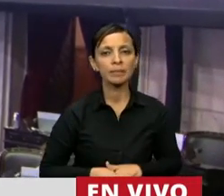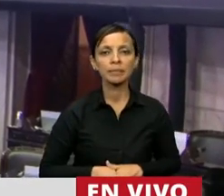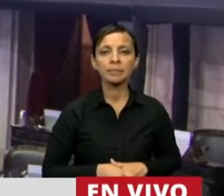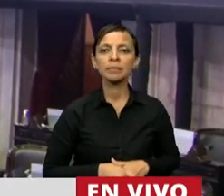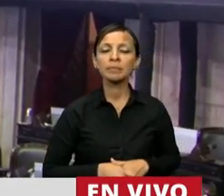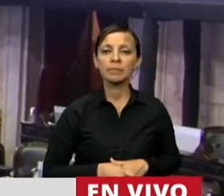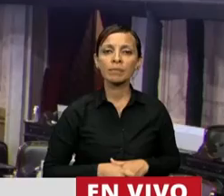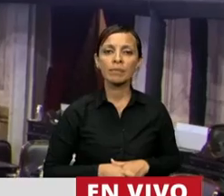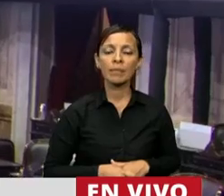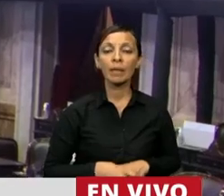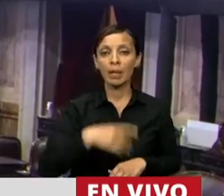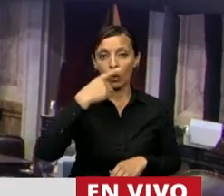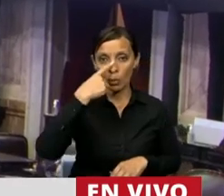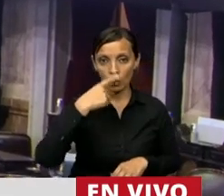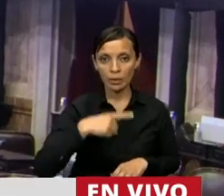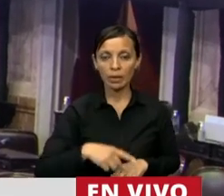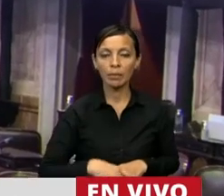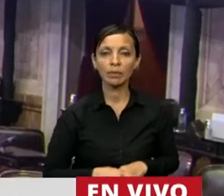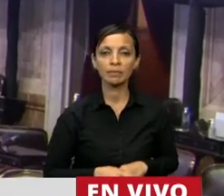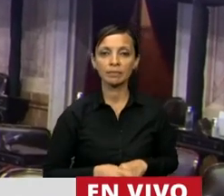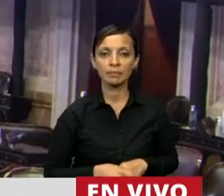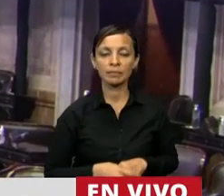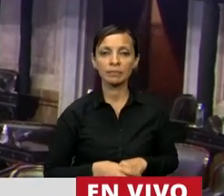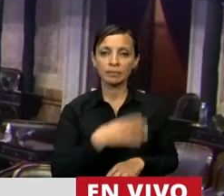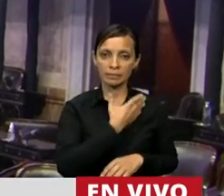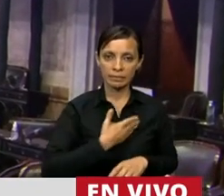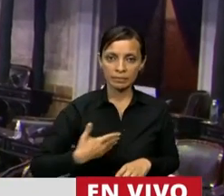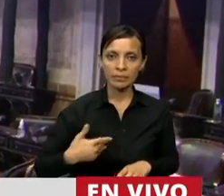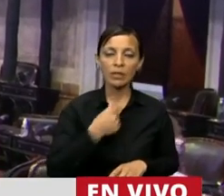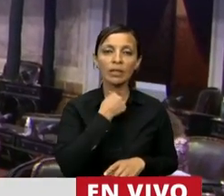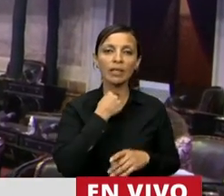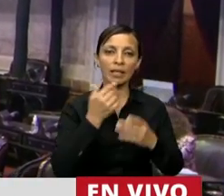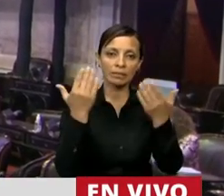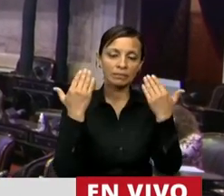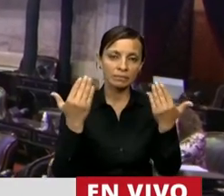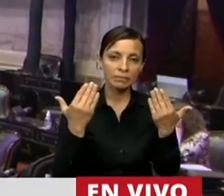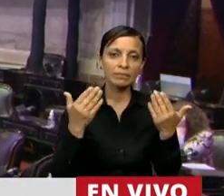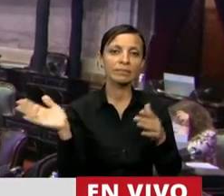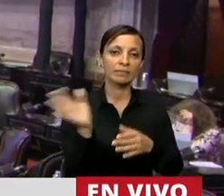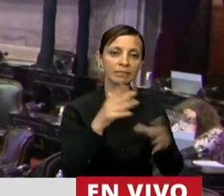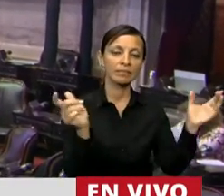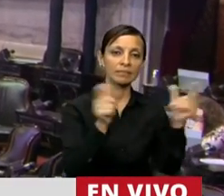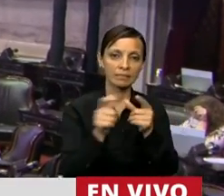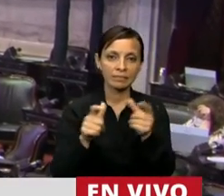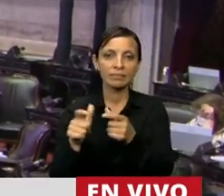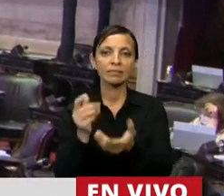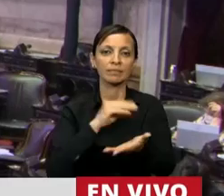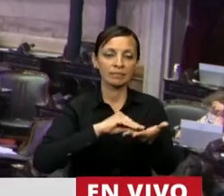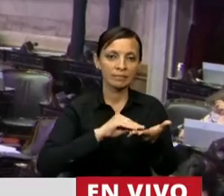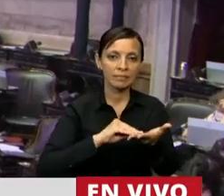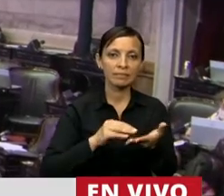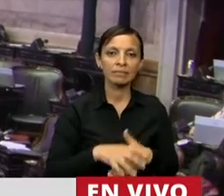Y para finalizar, señor presidente, quiero felicitar a todas las comisiones y a los diputados